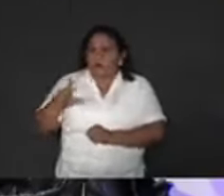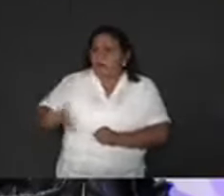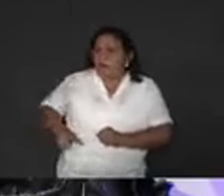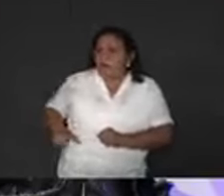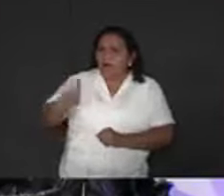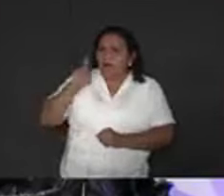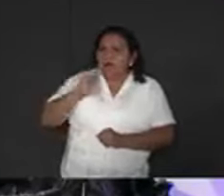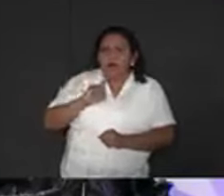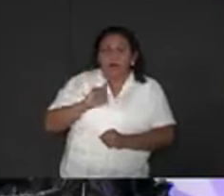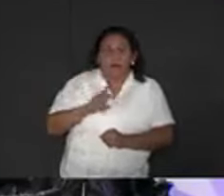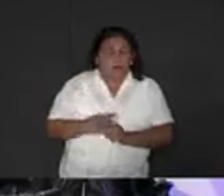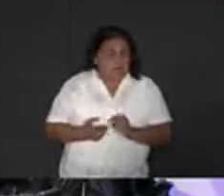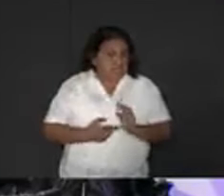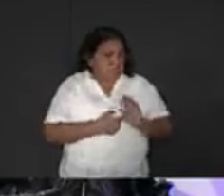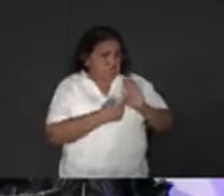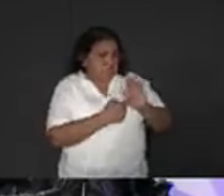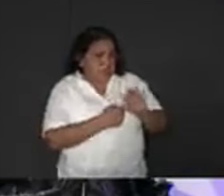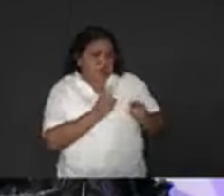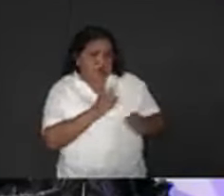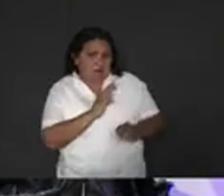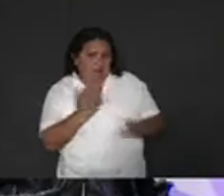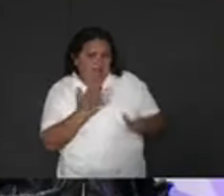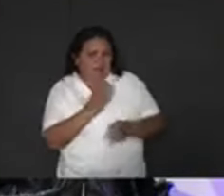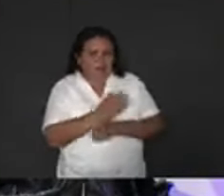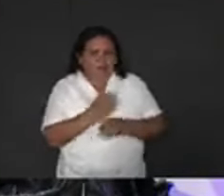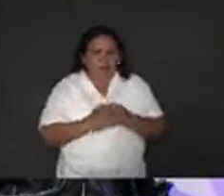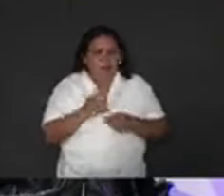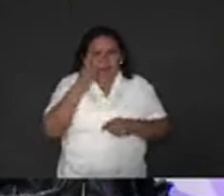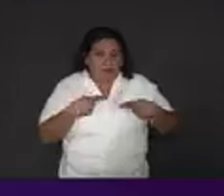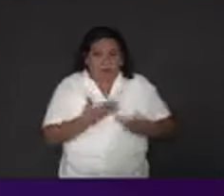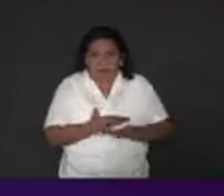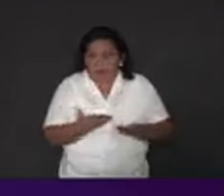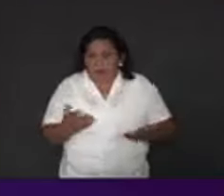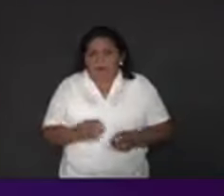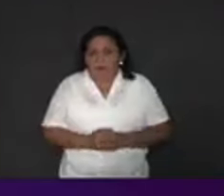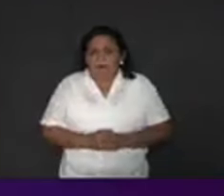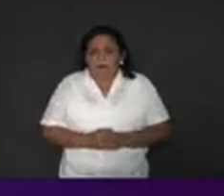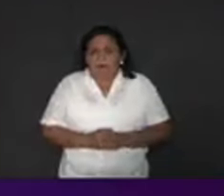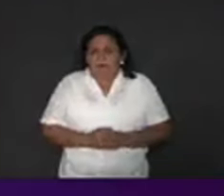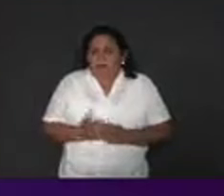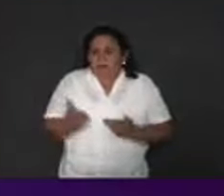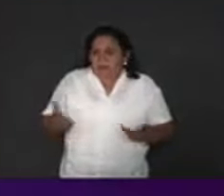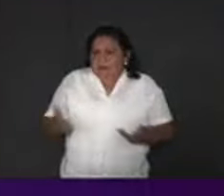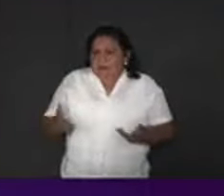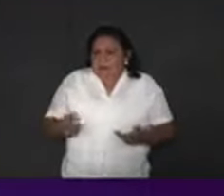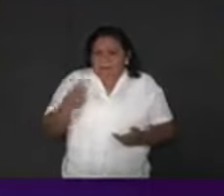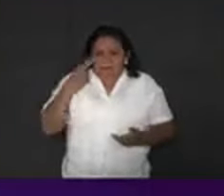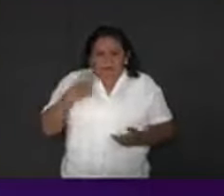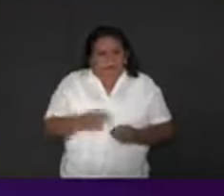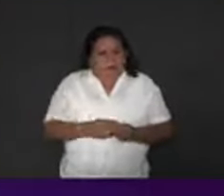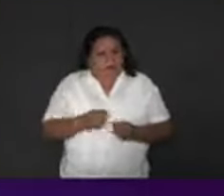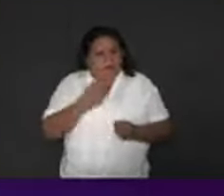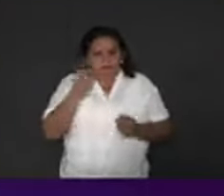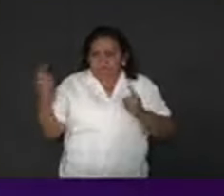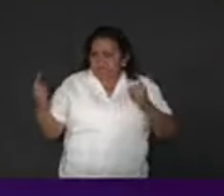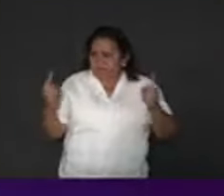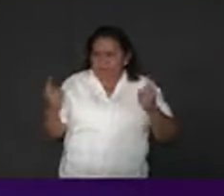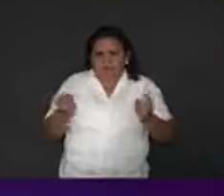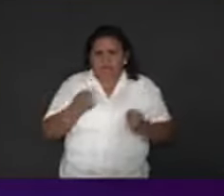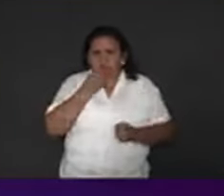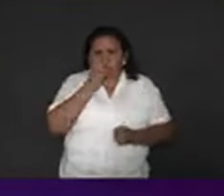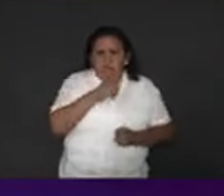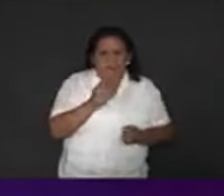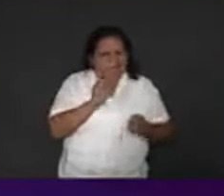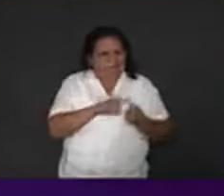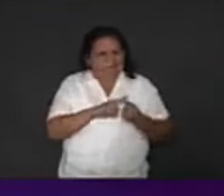demuestra que son capaces de todo con tal de eternizarse en el poder. Parece que lo único que estamos viendo es acusaciones para definir quién de